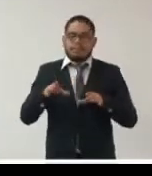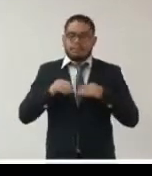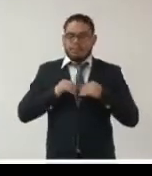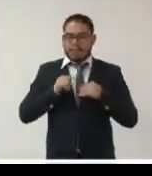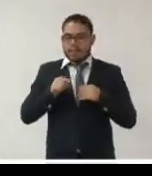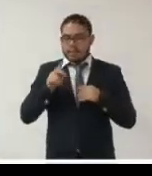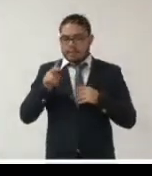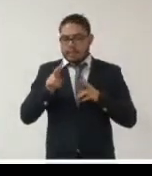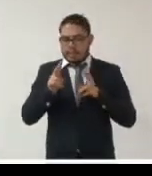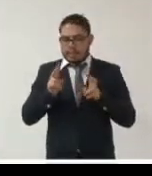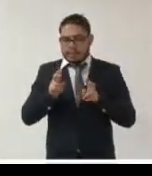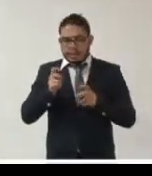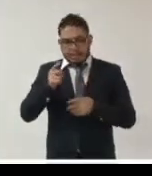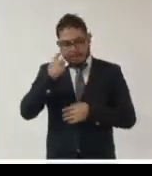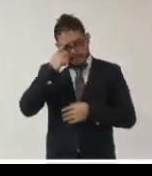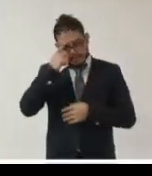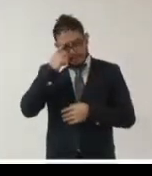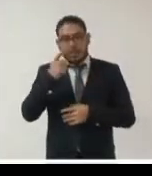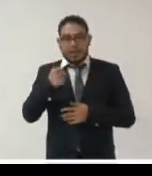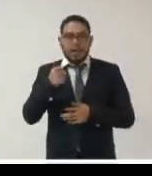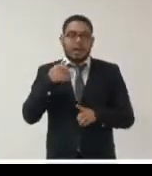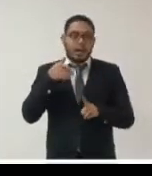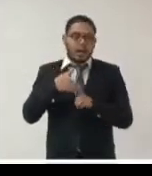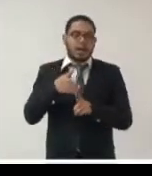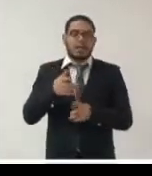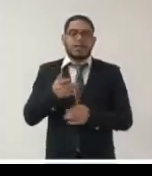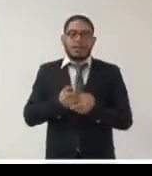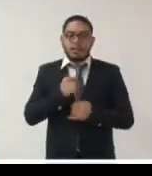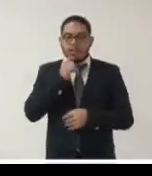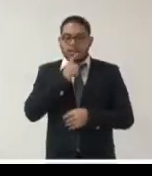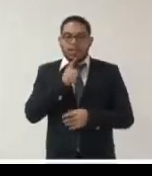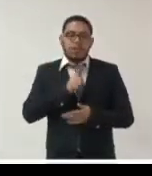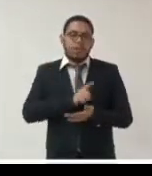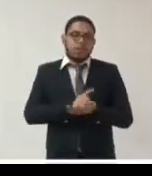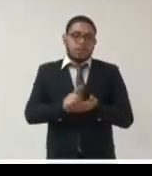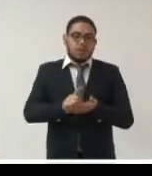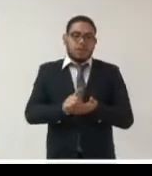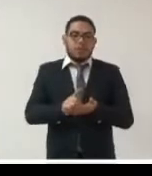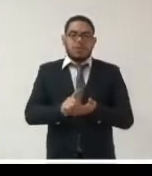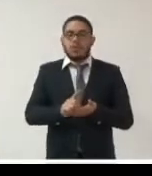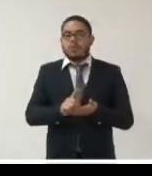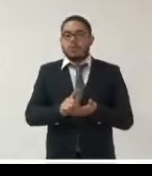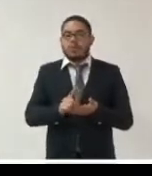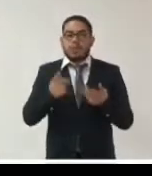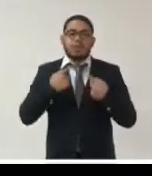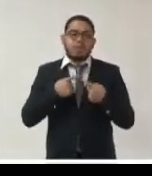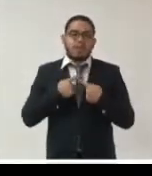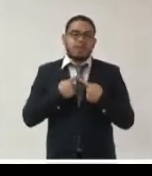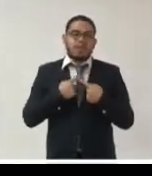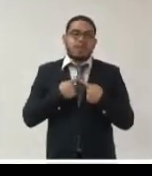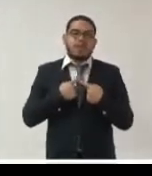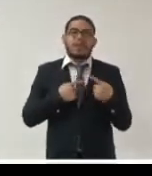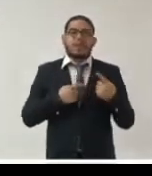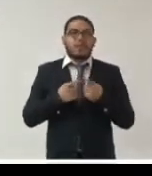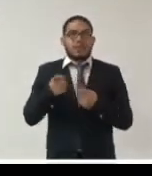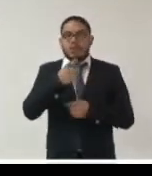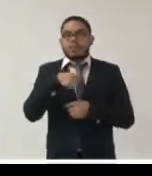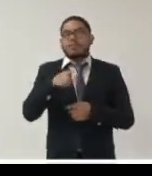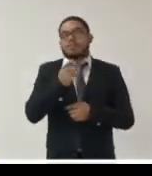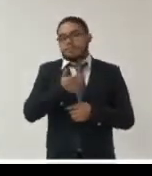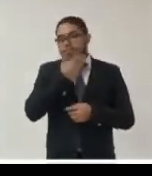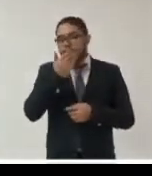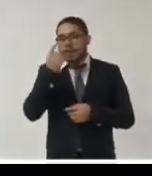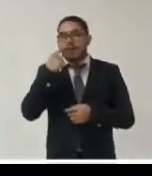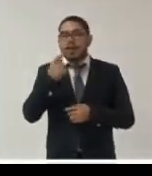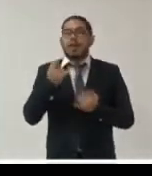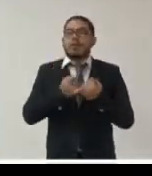y que los ciudadanos puedan seguir apropiándose de los derechos de acceso a la información y protección de datos personales hay